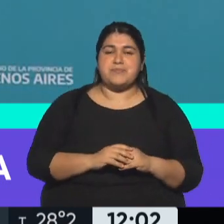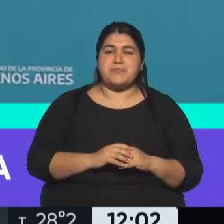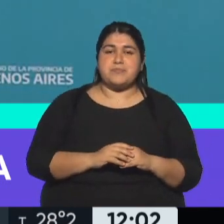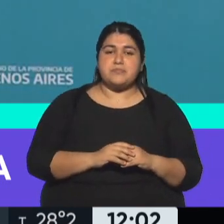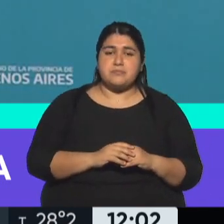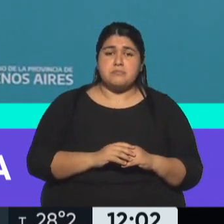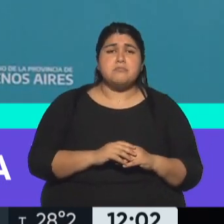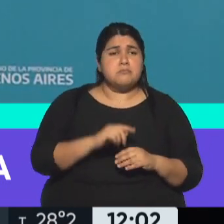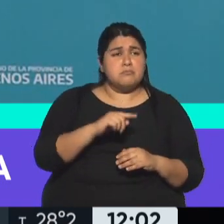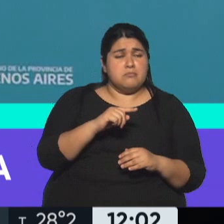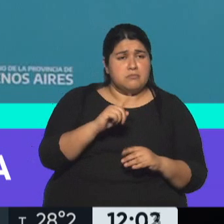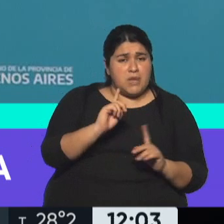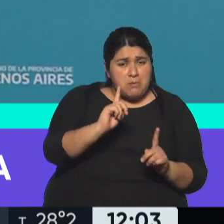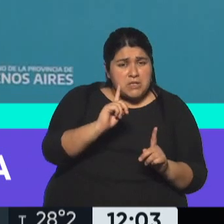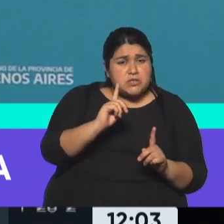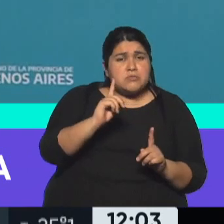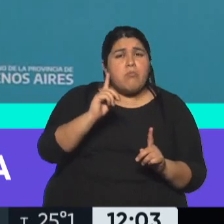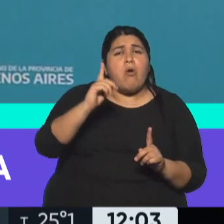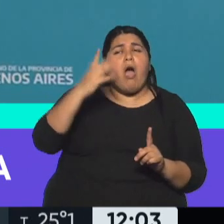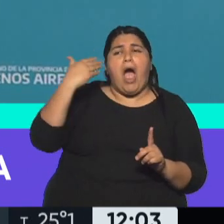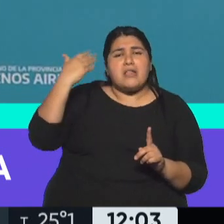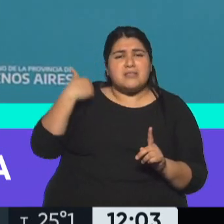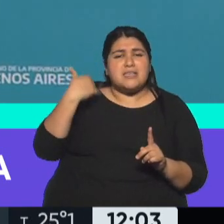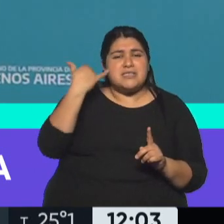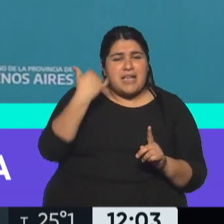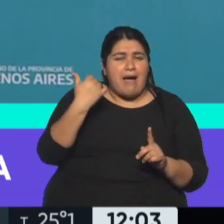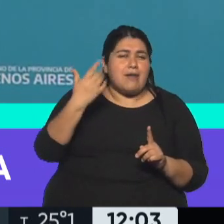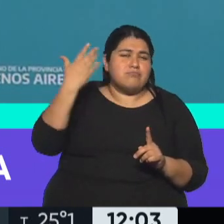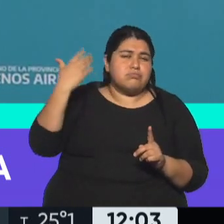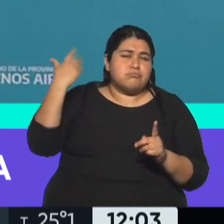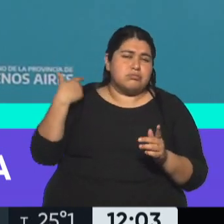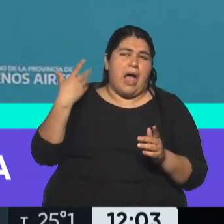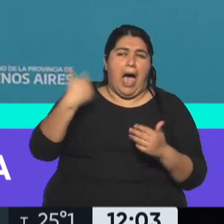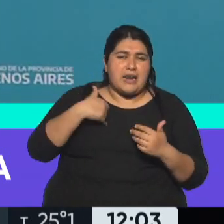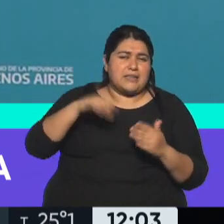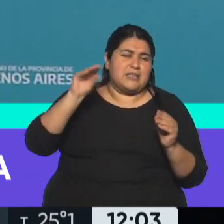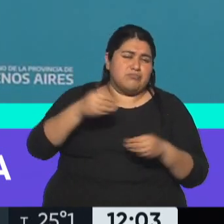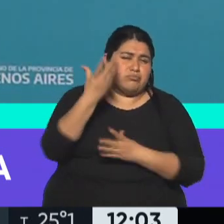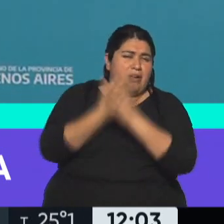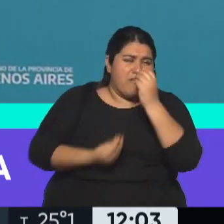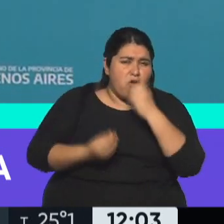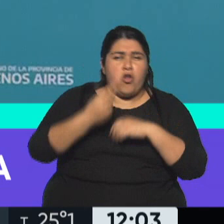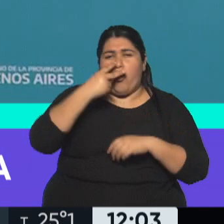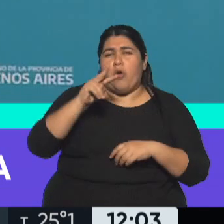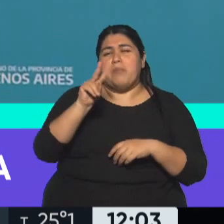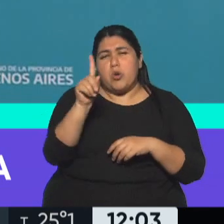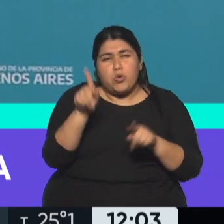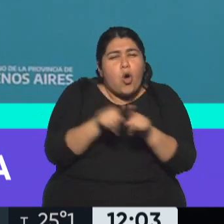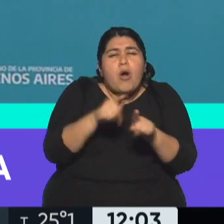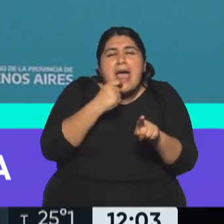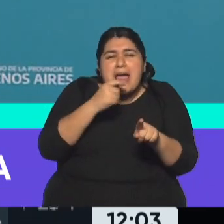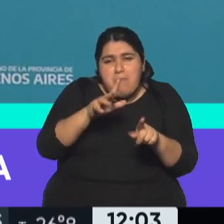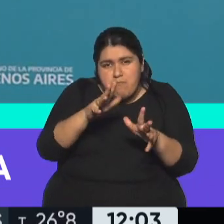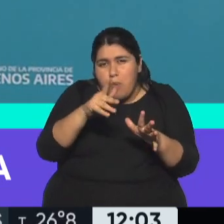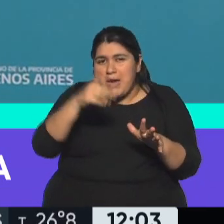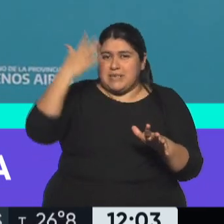Es la que nos llevó a los defaults históricos de la Argentina, por ejemplo el de 2001, que era